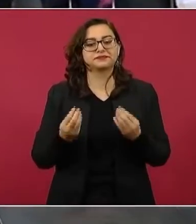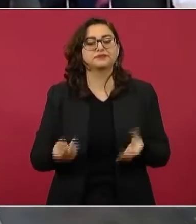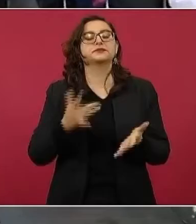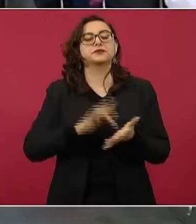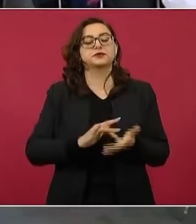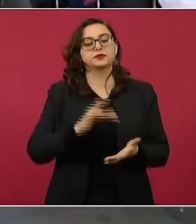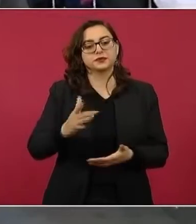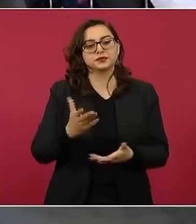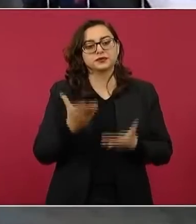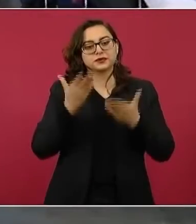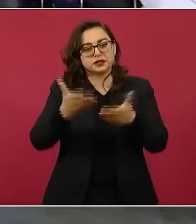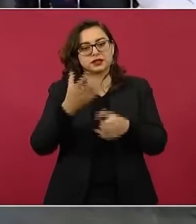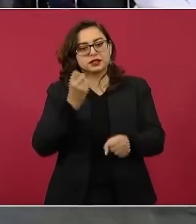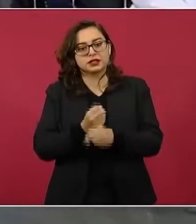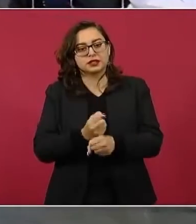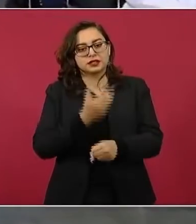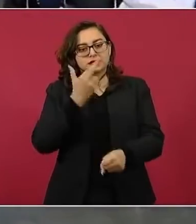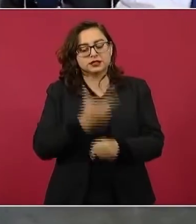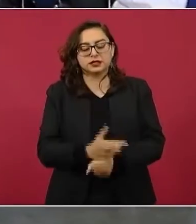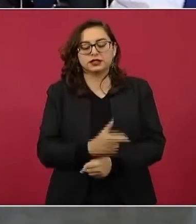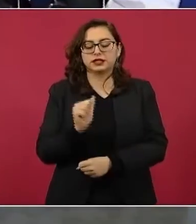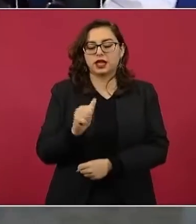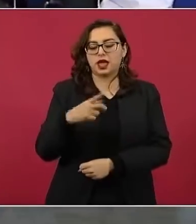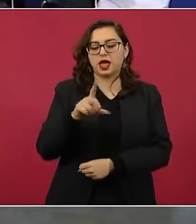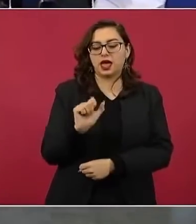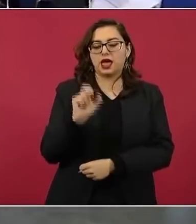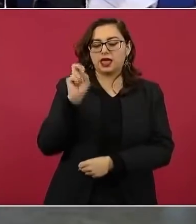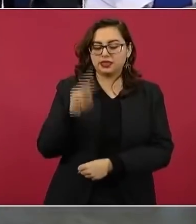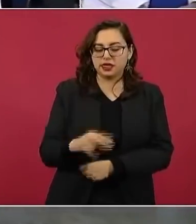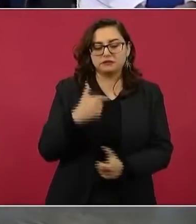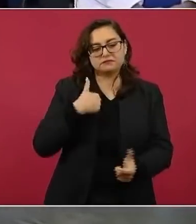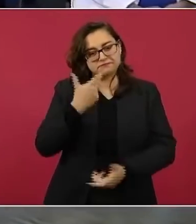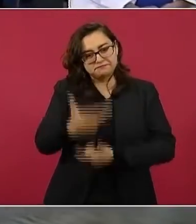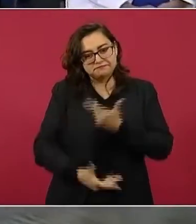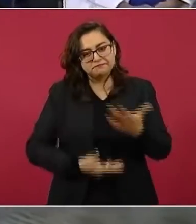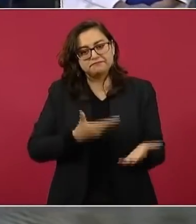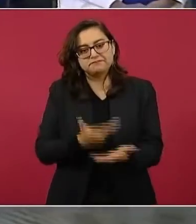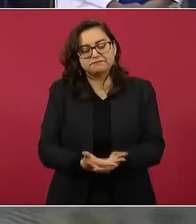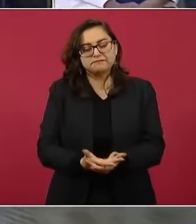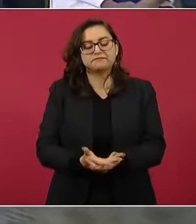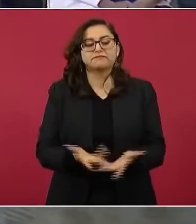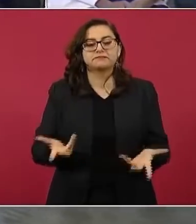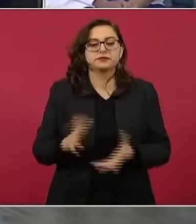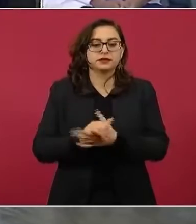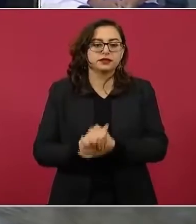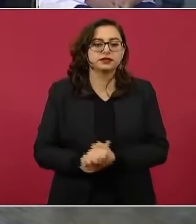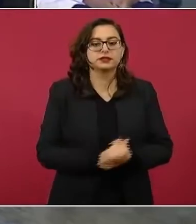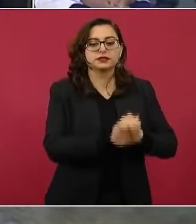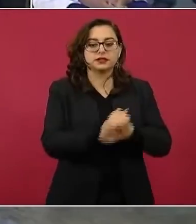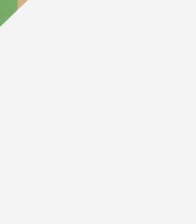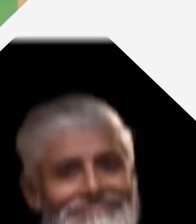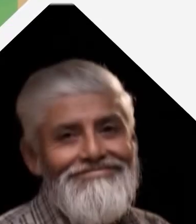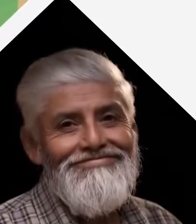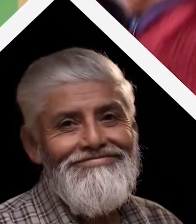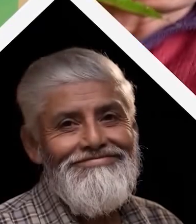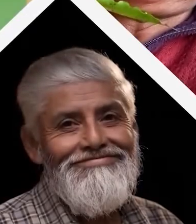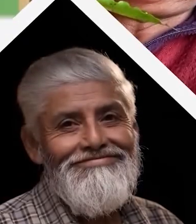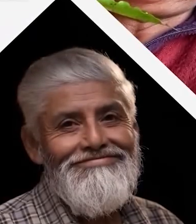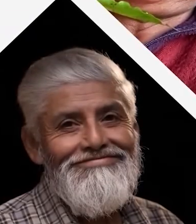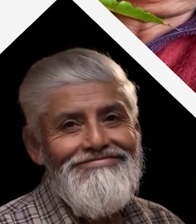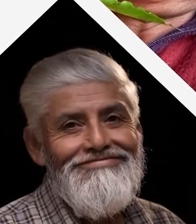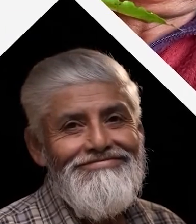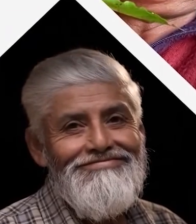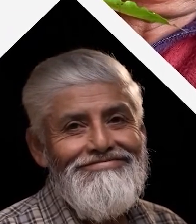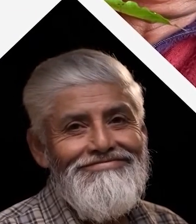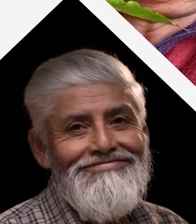secretario Adán Augusto, aquí estamos a sus órdenes, y un saludo a todos, muchas gracias. Gobierno de